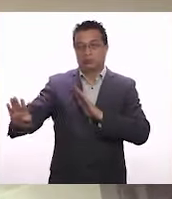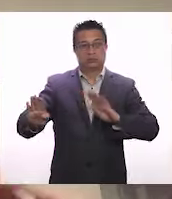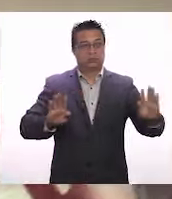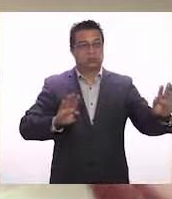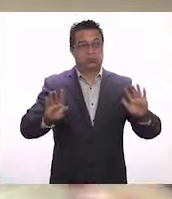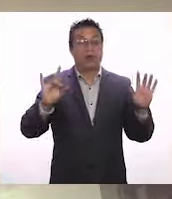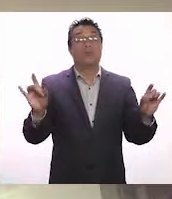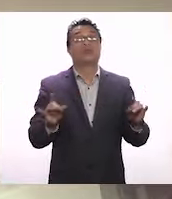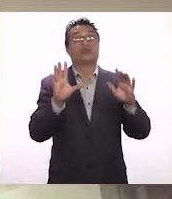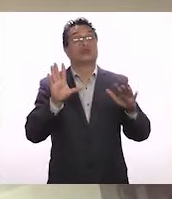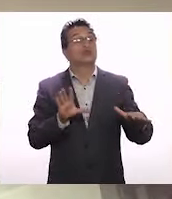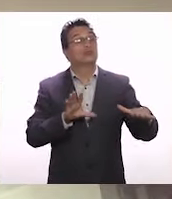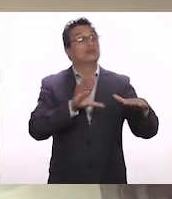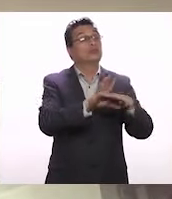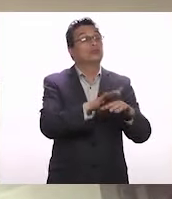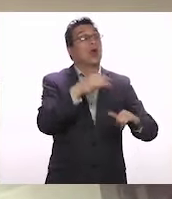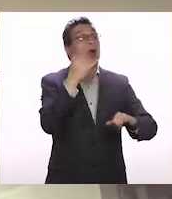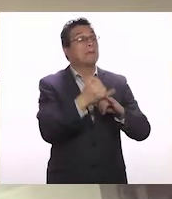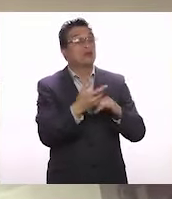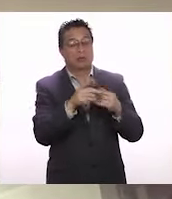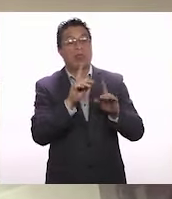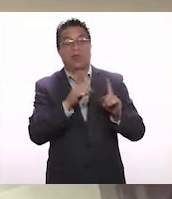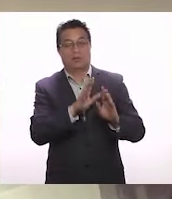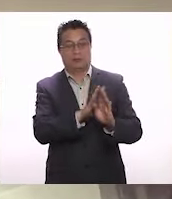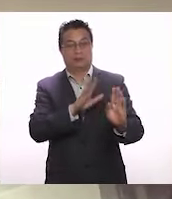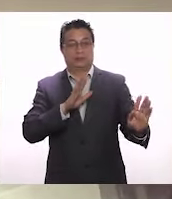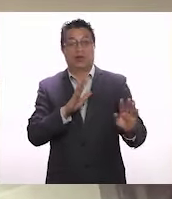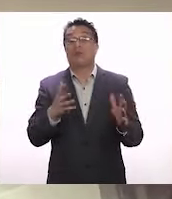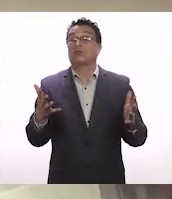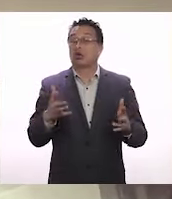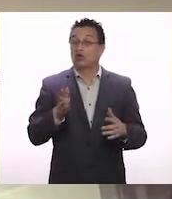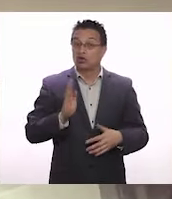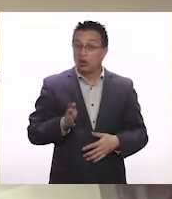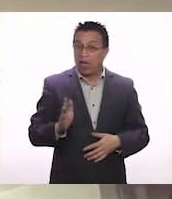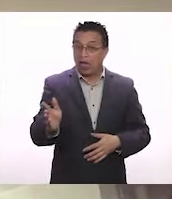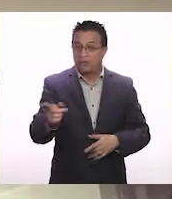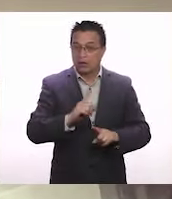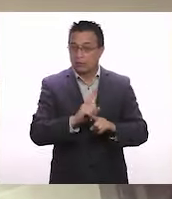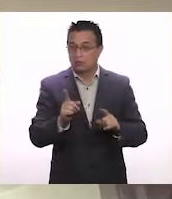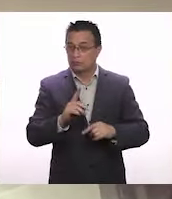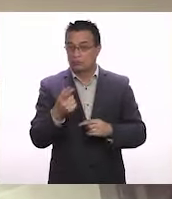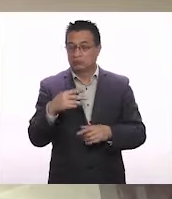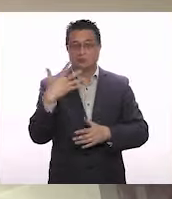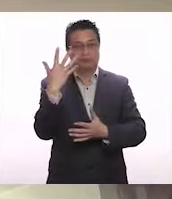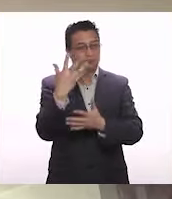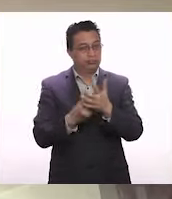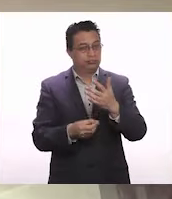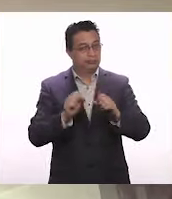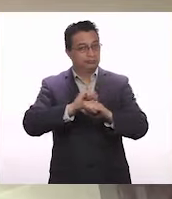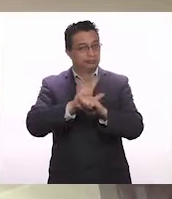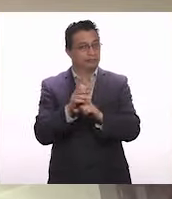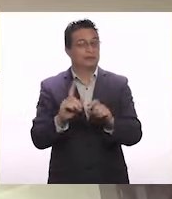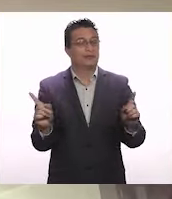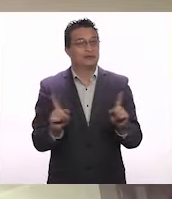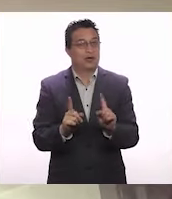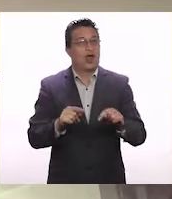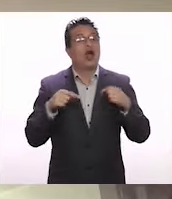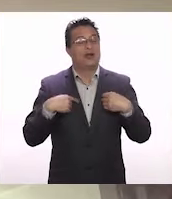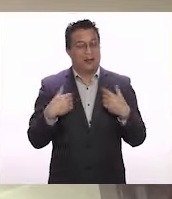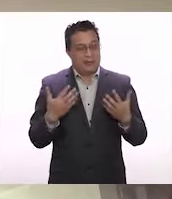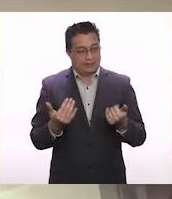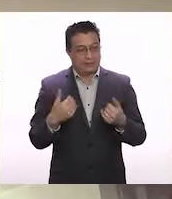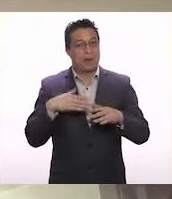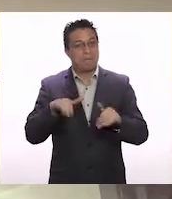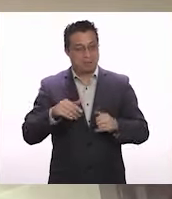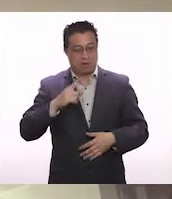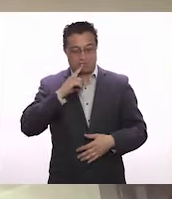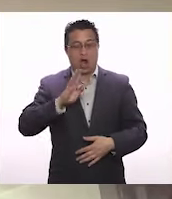la distancia social si es que se reúnen con algún amigo o amiga, porque todavía no logramos que este bicho se vaya del país, entonces